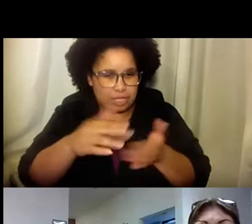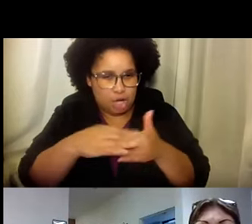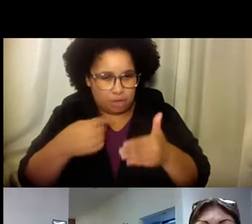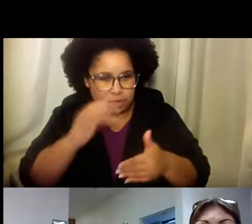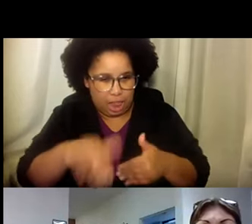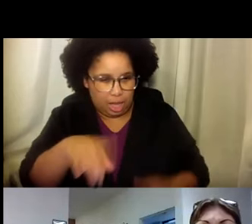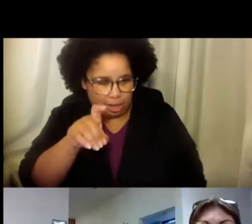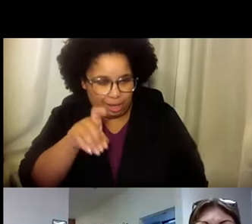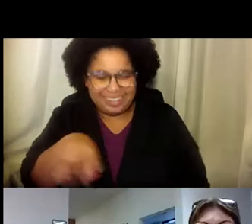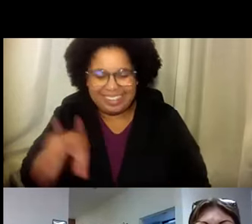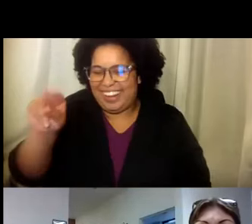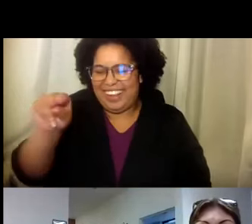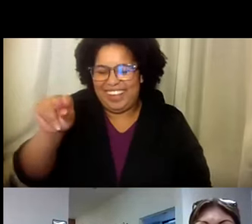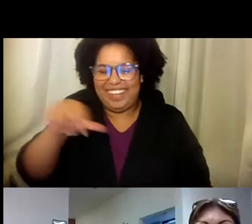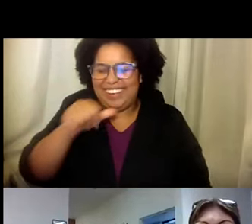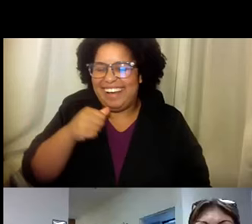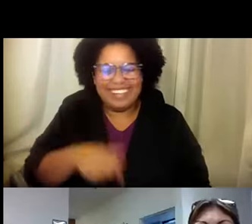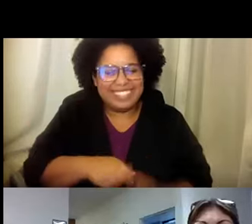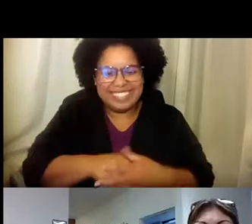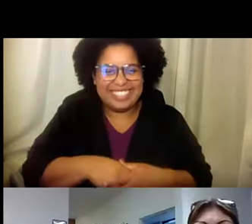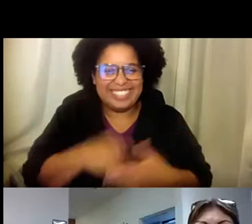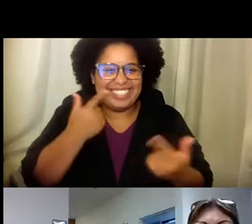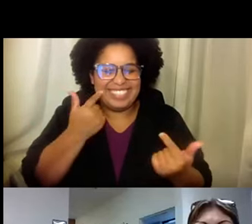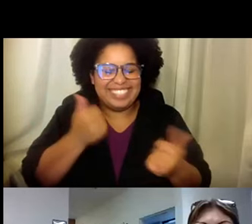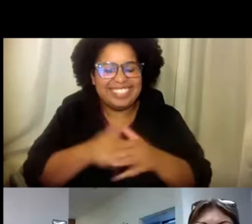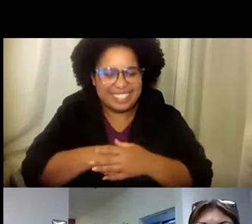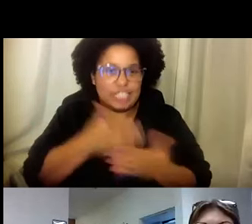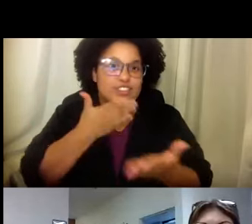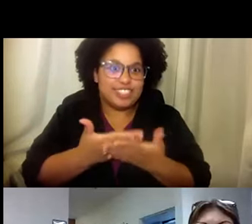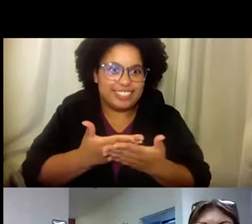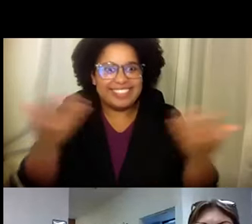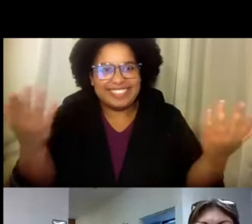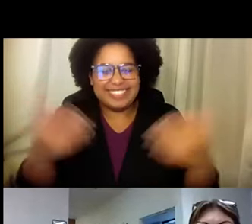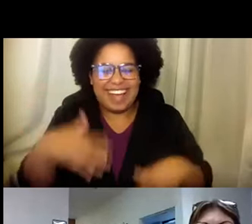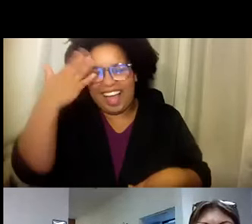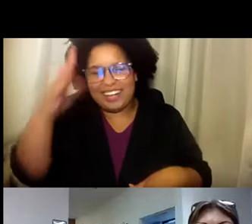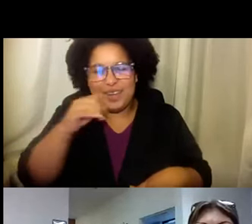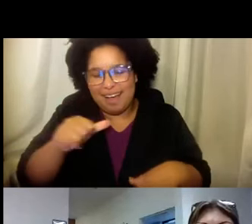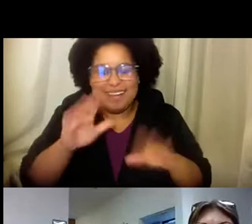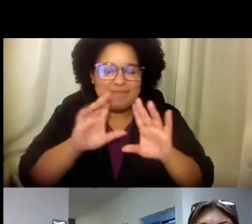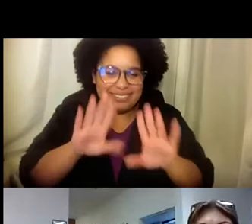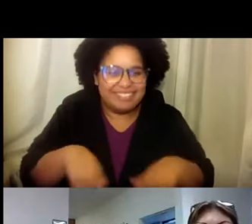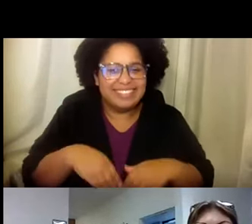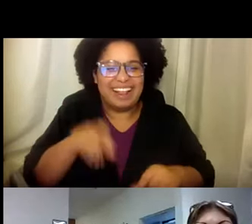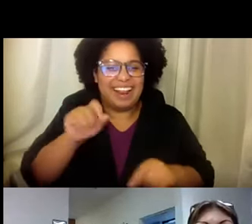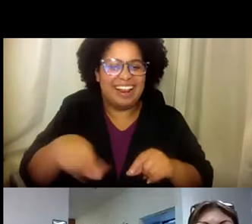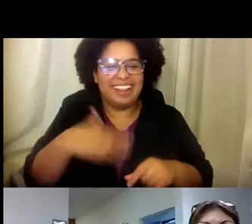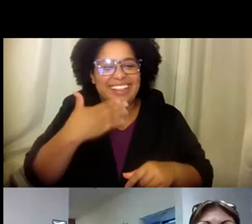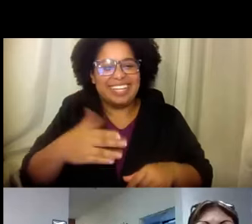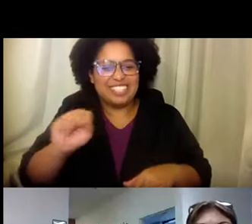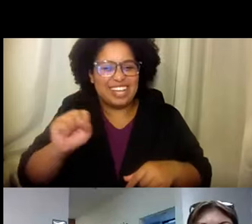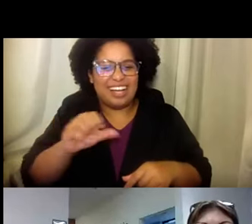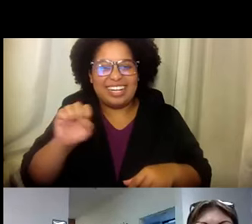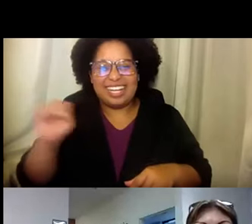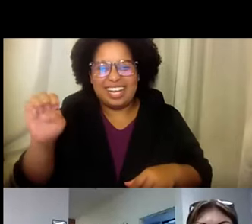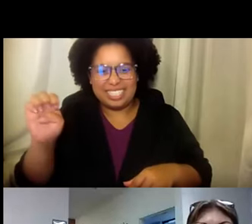¿Y te pagó diez dólares por decir eso? No, no me pagó. Sé que no lo hizo, sé que no lo hizo. Gracias